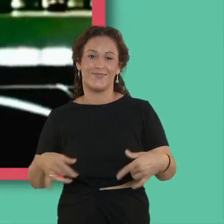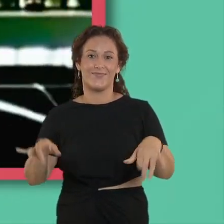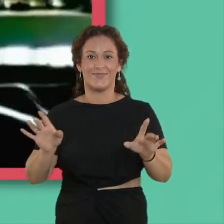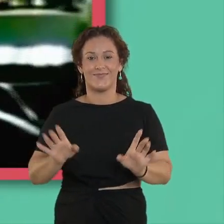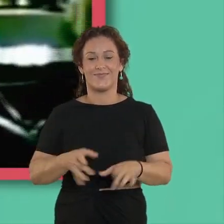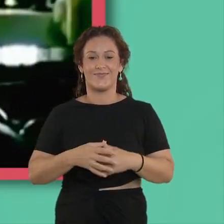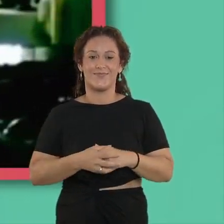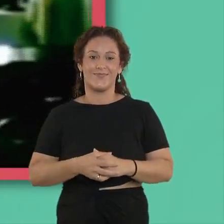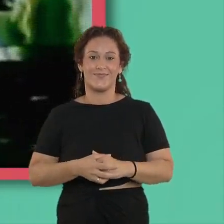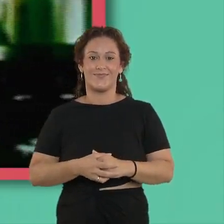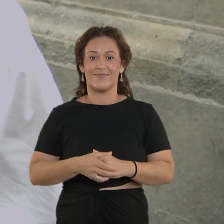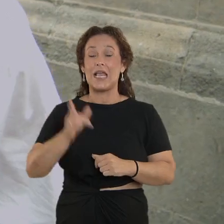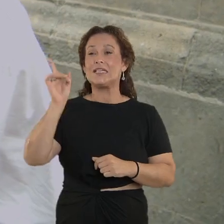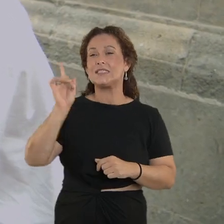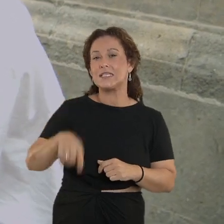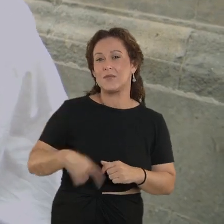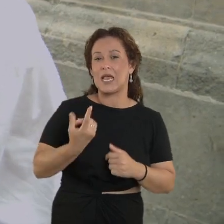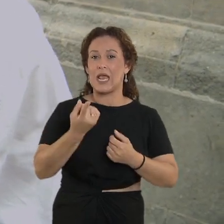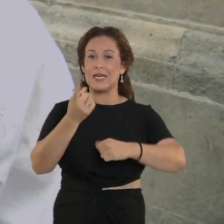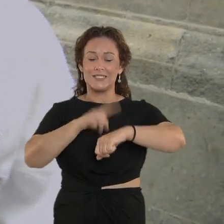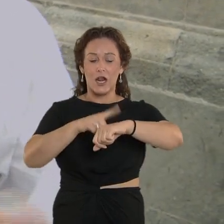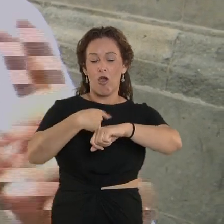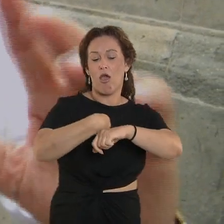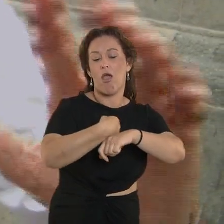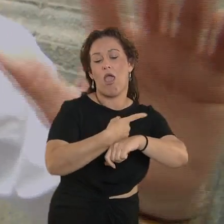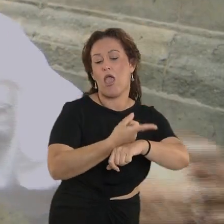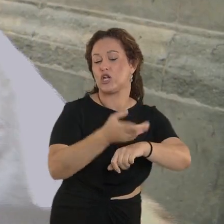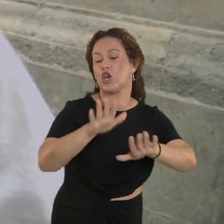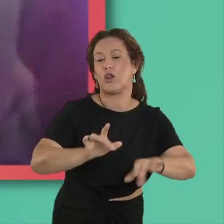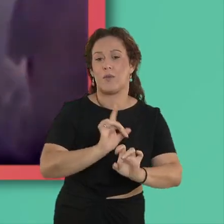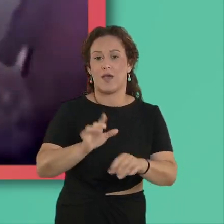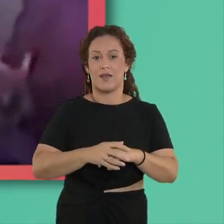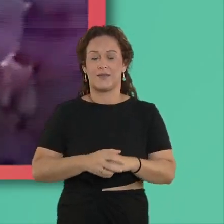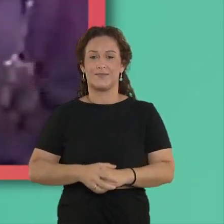un adiós. también el reloj no para las horas.